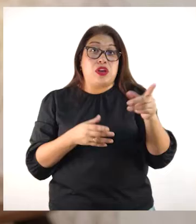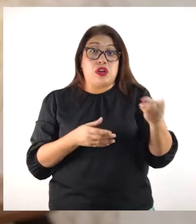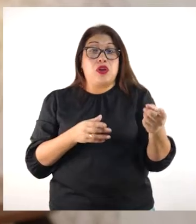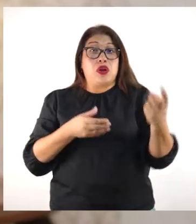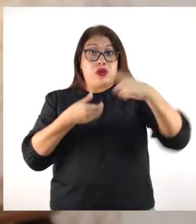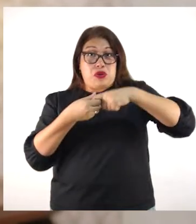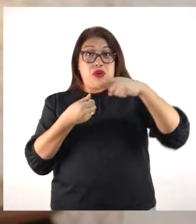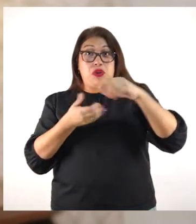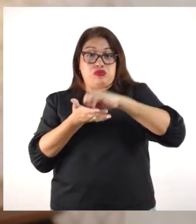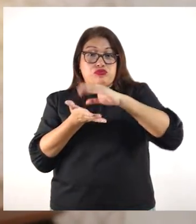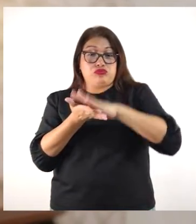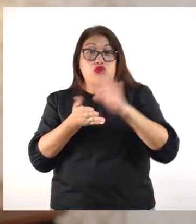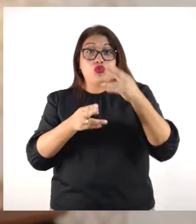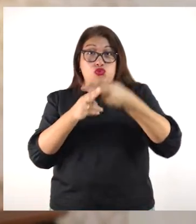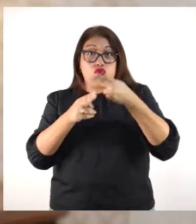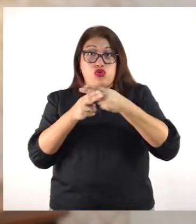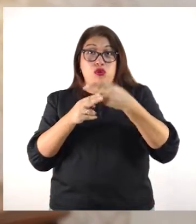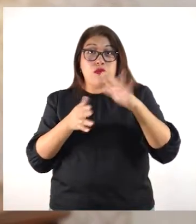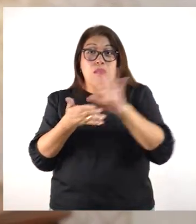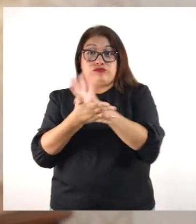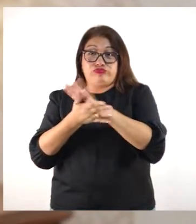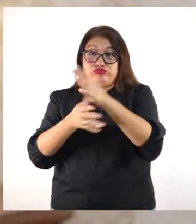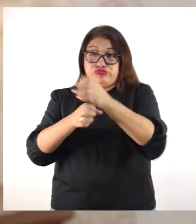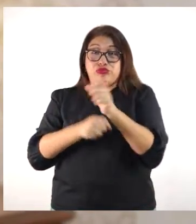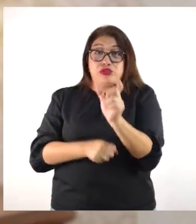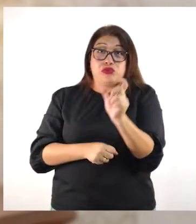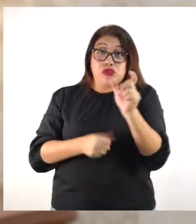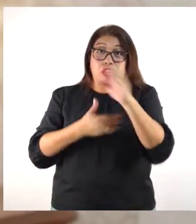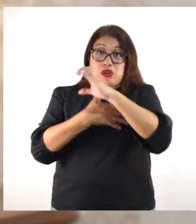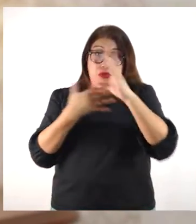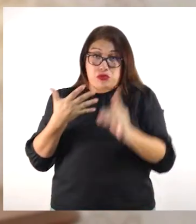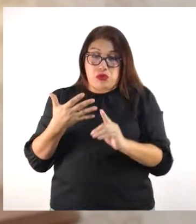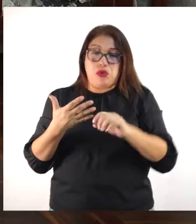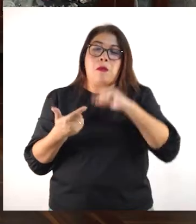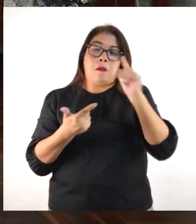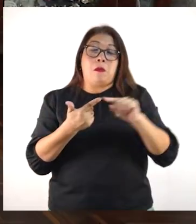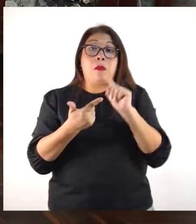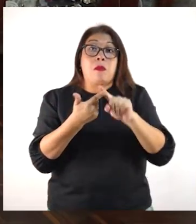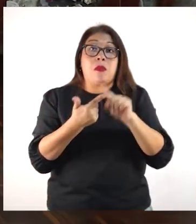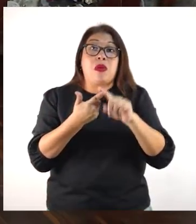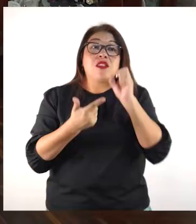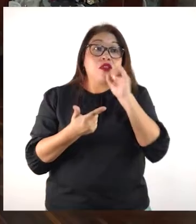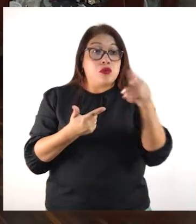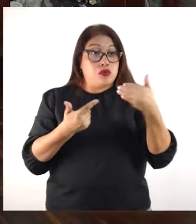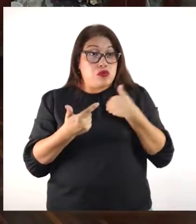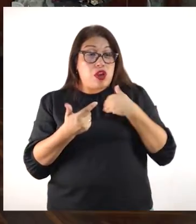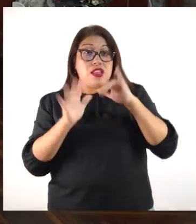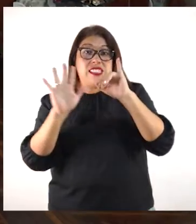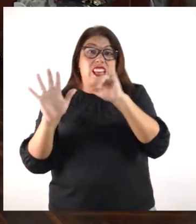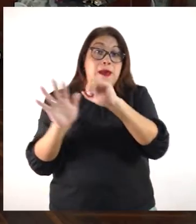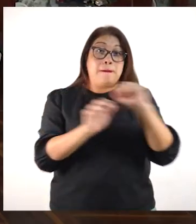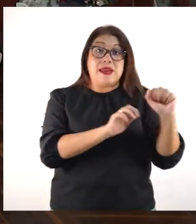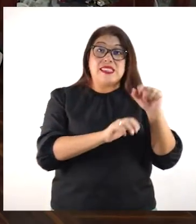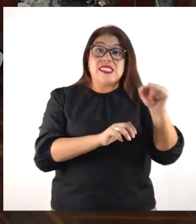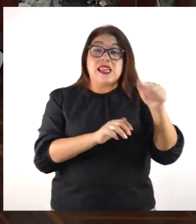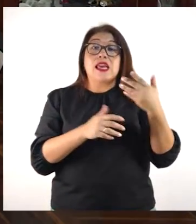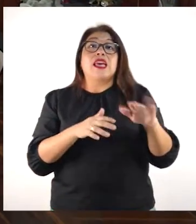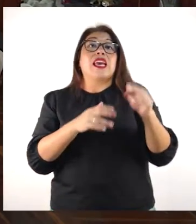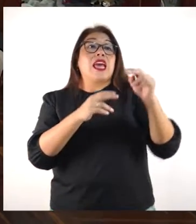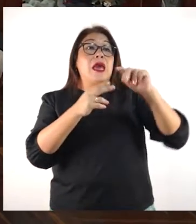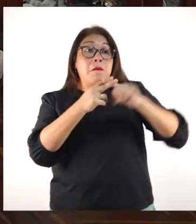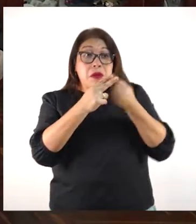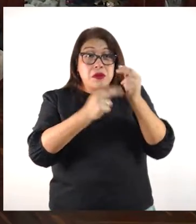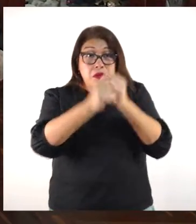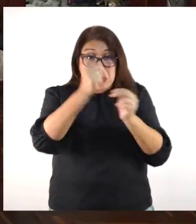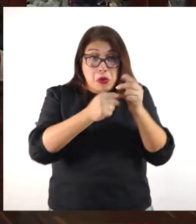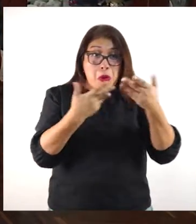inscritos en el Registro Nacional de Personas con Discapacidad. Contar con un emprendimiento de por lo menos 6 meses, ¿no?